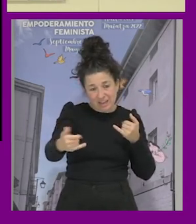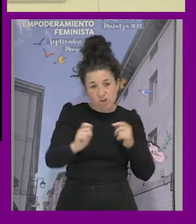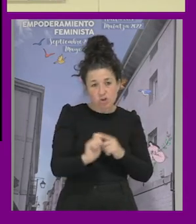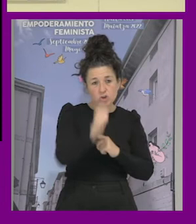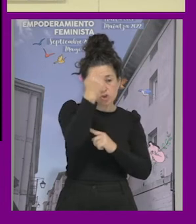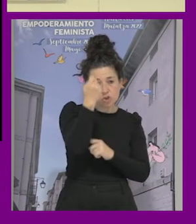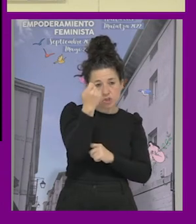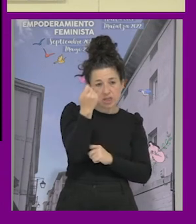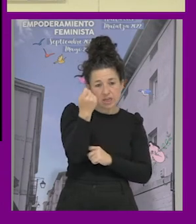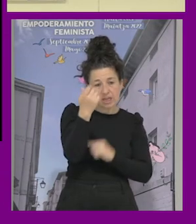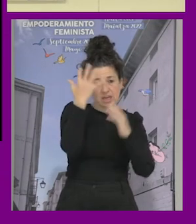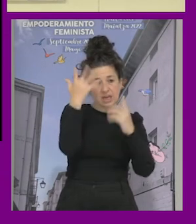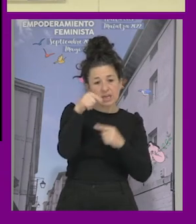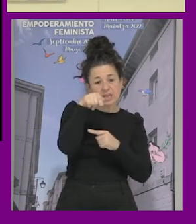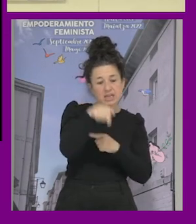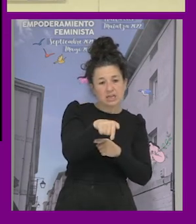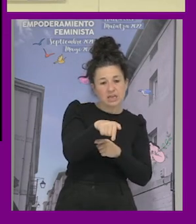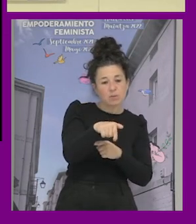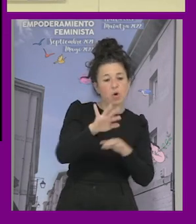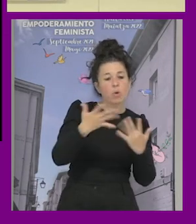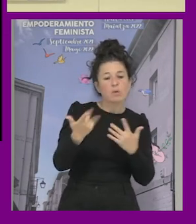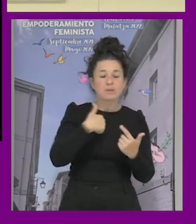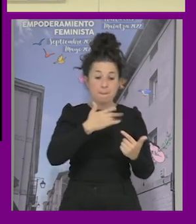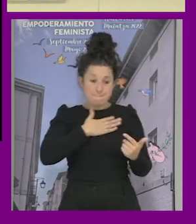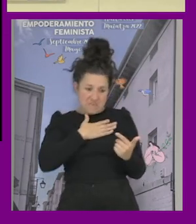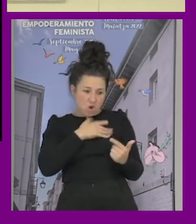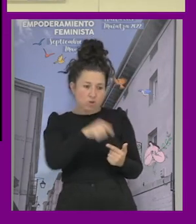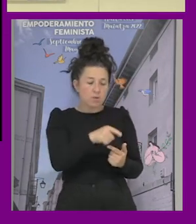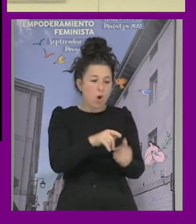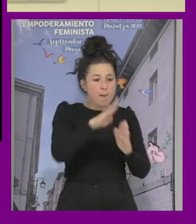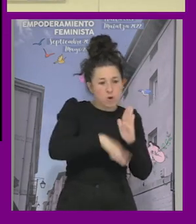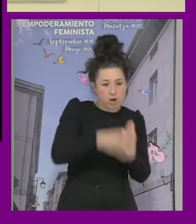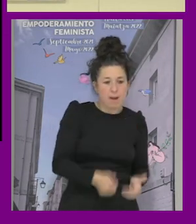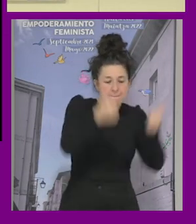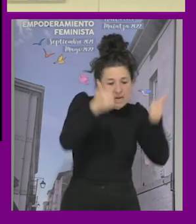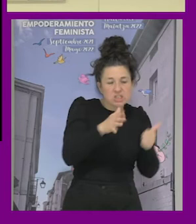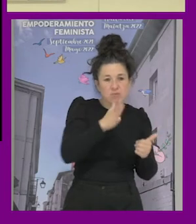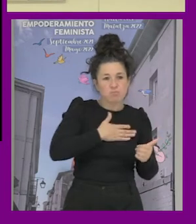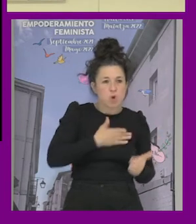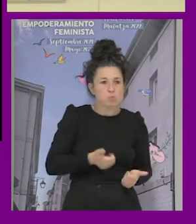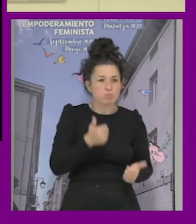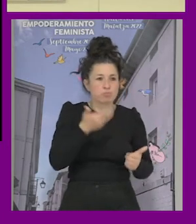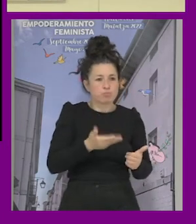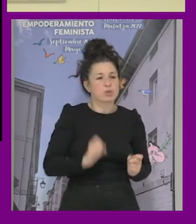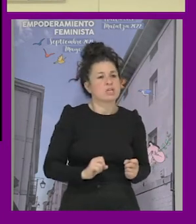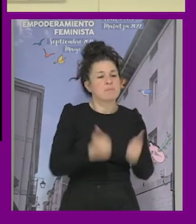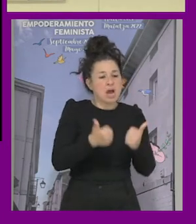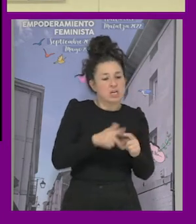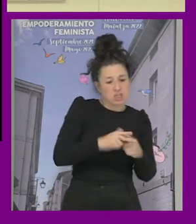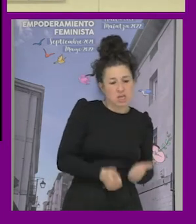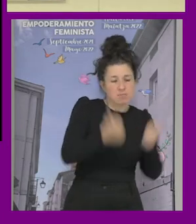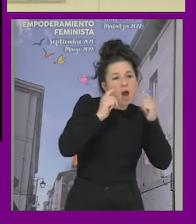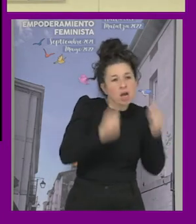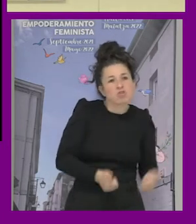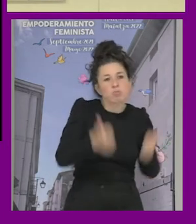programe más talleres de su eje porque es que mi eje es más importante requiere más presupuesto requiere más talleres porque mira qué casos que